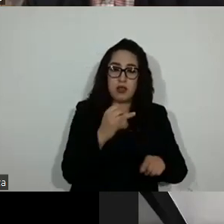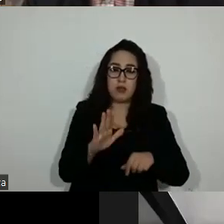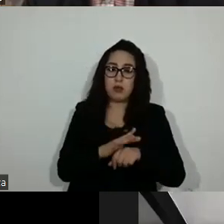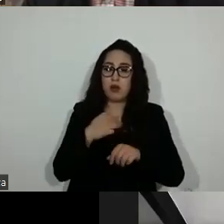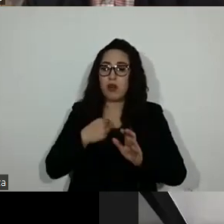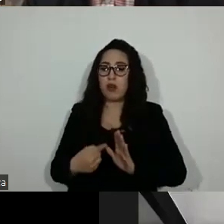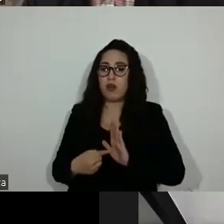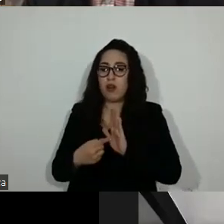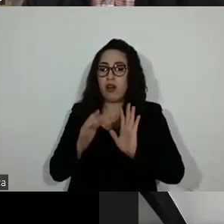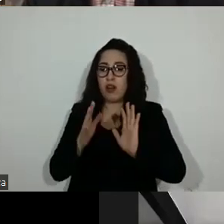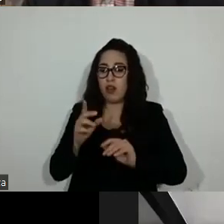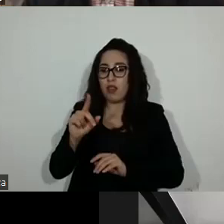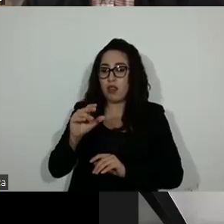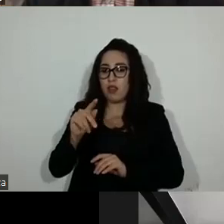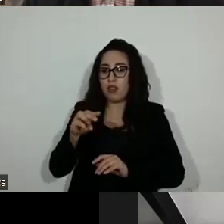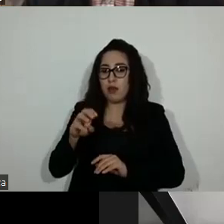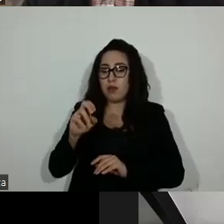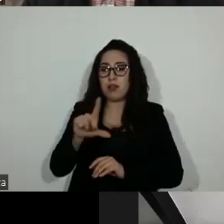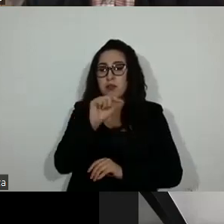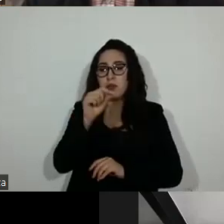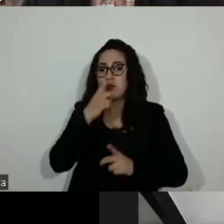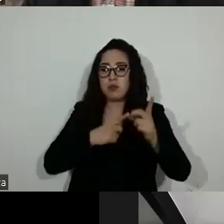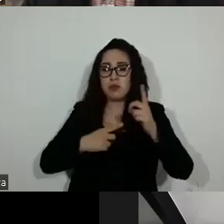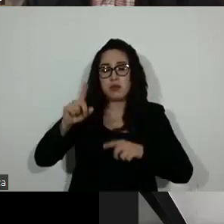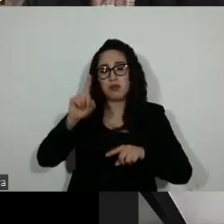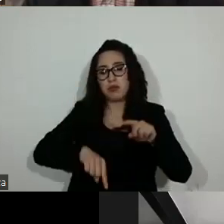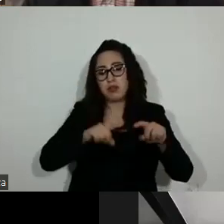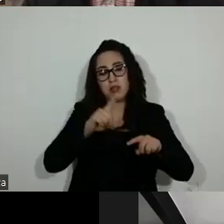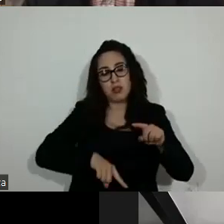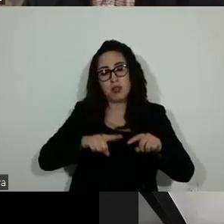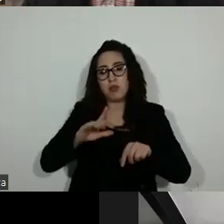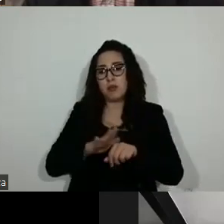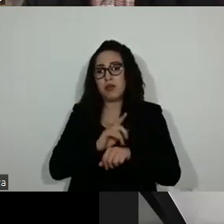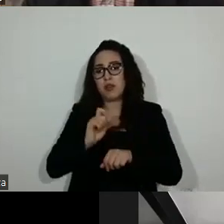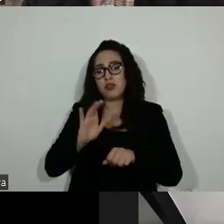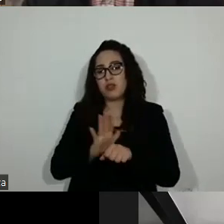dictámenes y los hemos tenido que bajar precisamente por falta de los consensos.